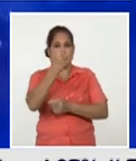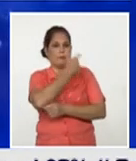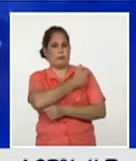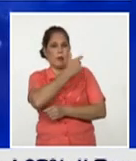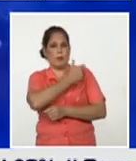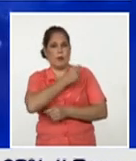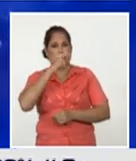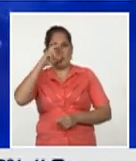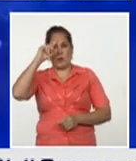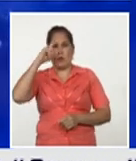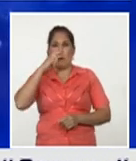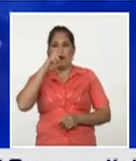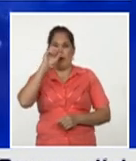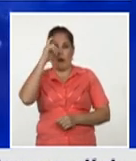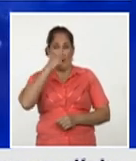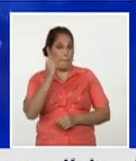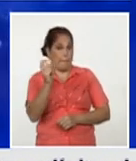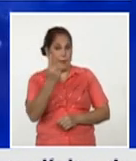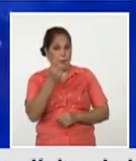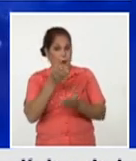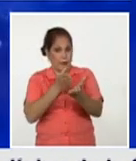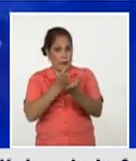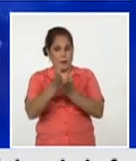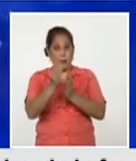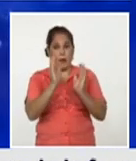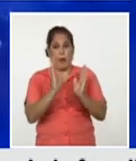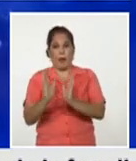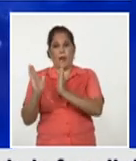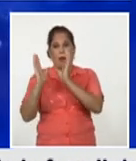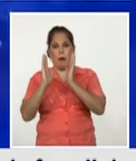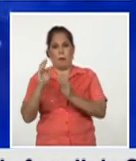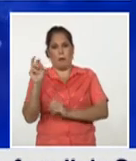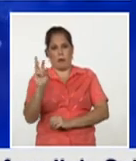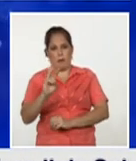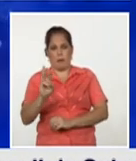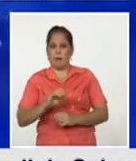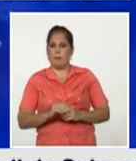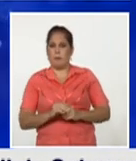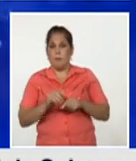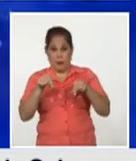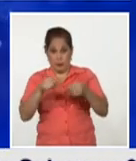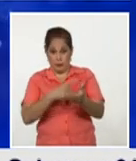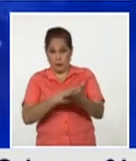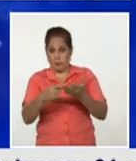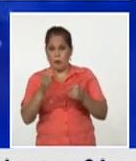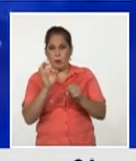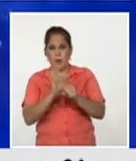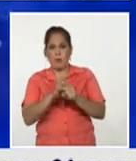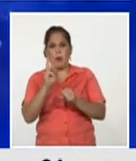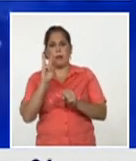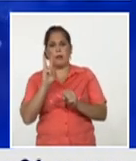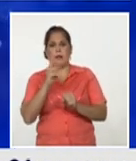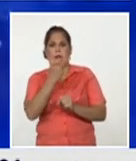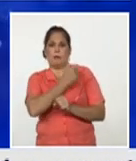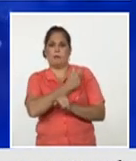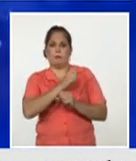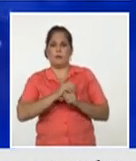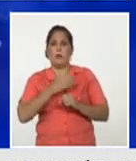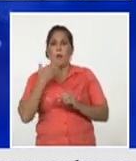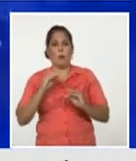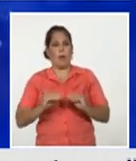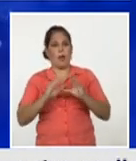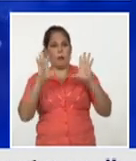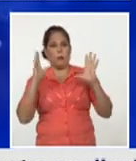02 el primero que avanzó a fase 3 de ensayos clínicos y el que esta semana comenzó ya la tercera dosis muy buenos días y